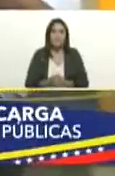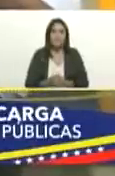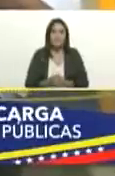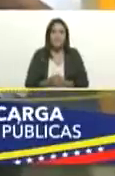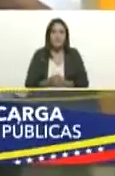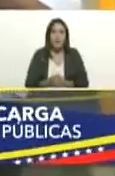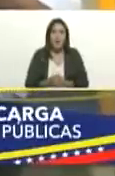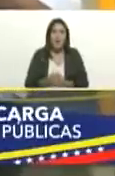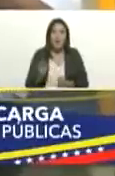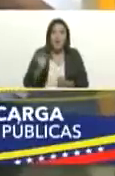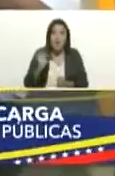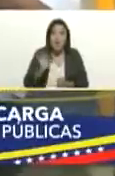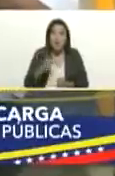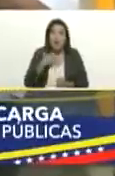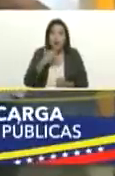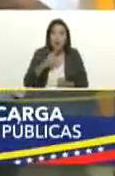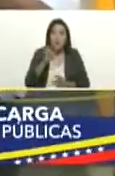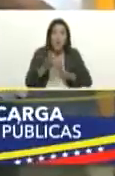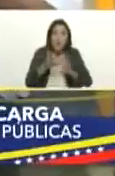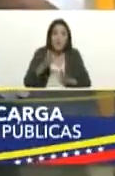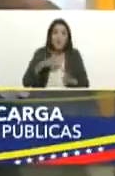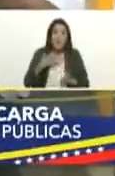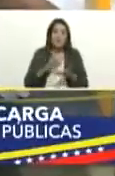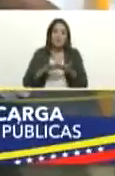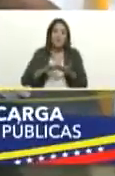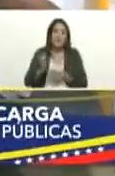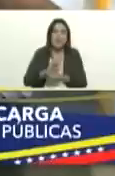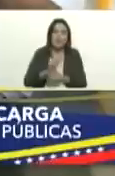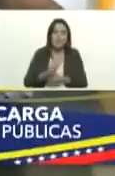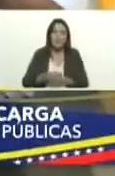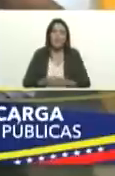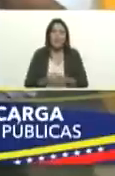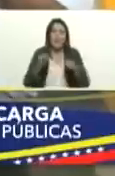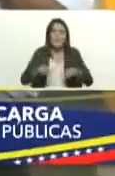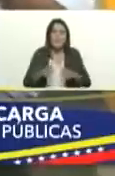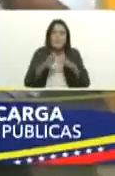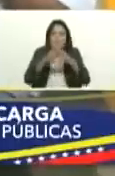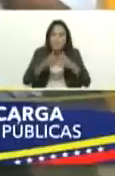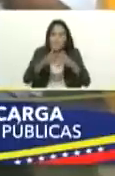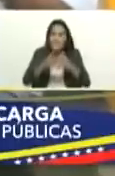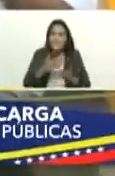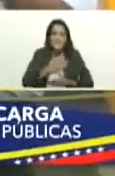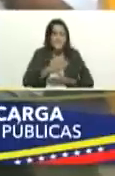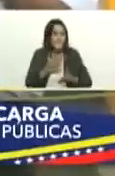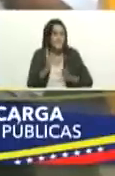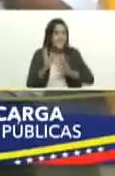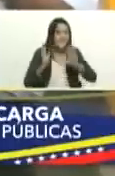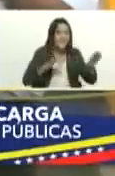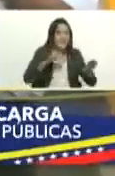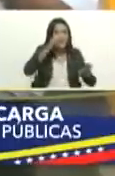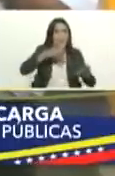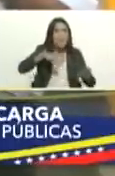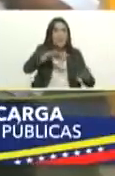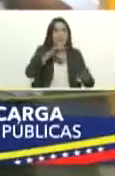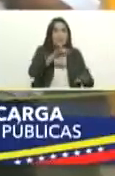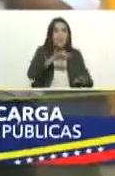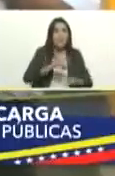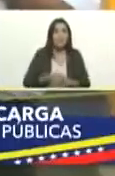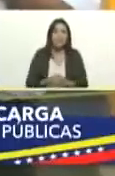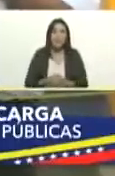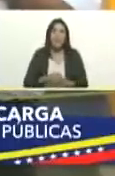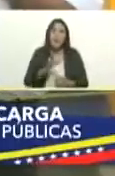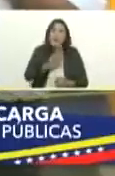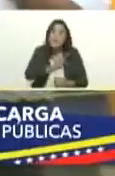alguna situación sobrevenida de manera puede que tenemos una embarcación a disposición de nuestro pueblo que pasa a ser propiedad de la